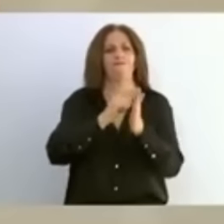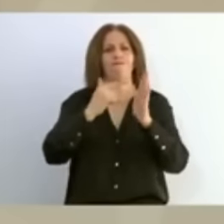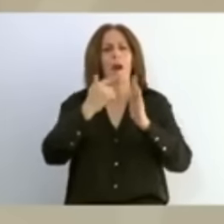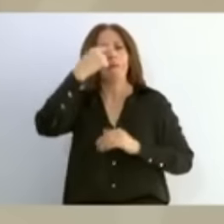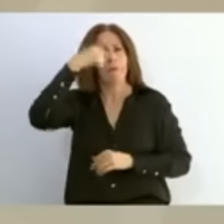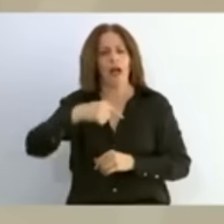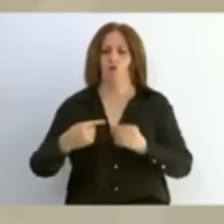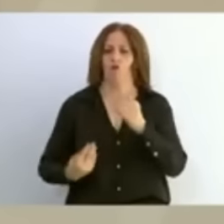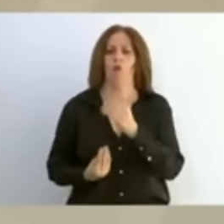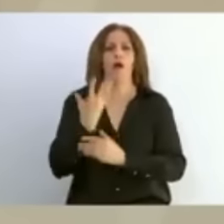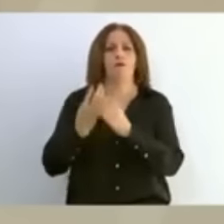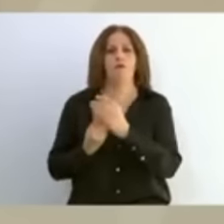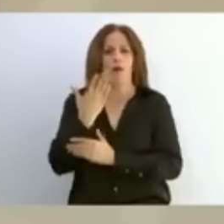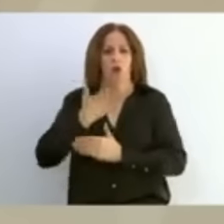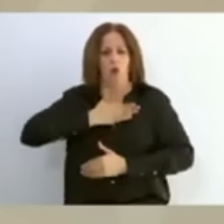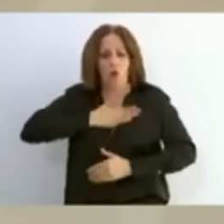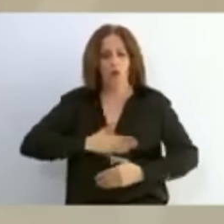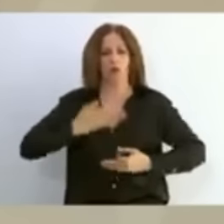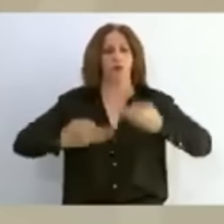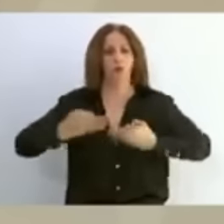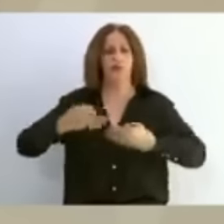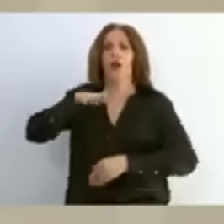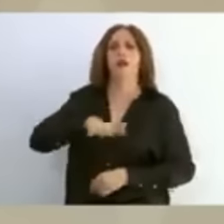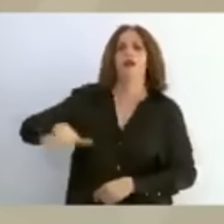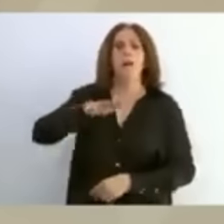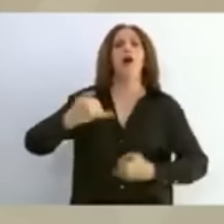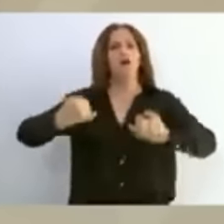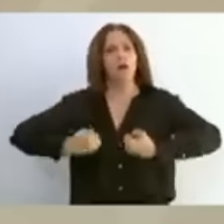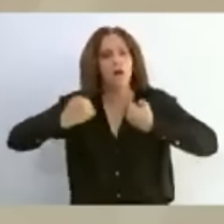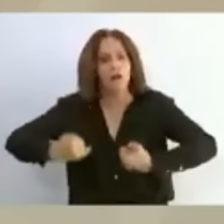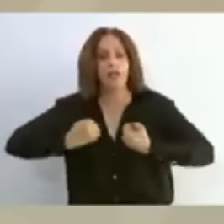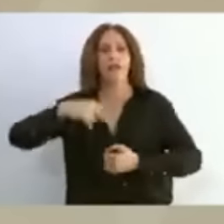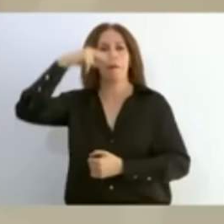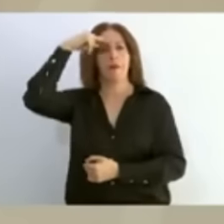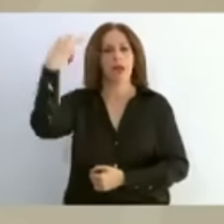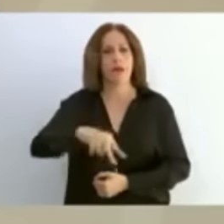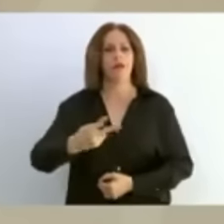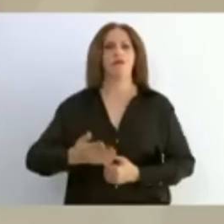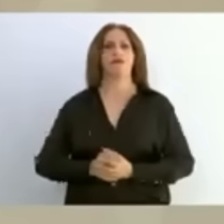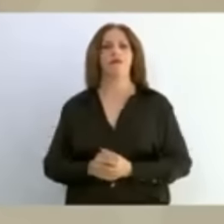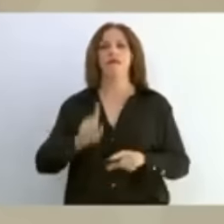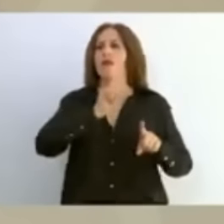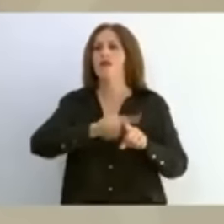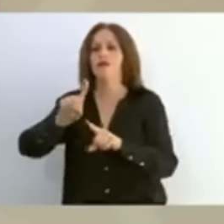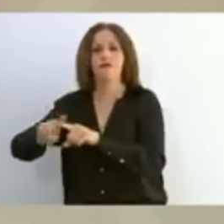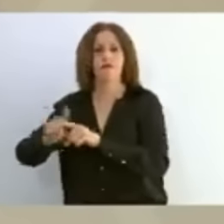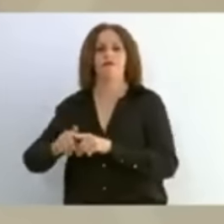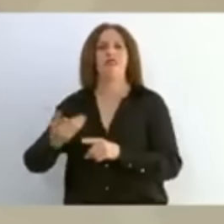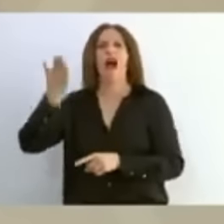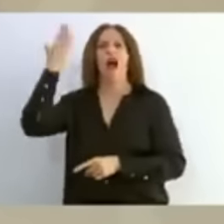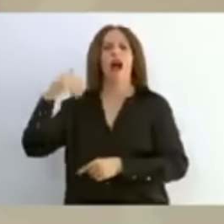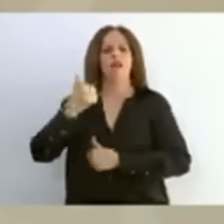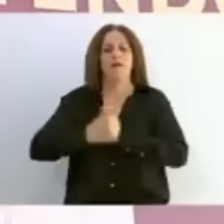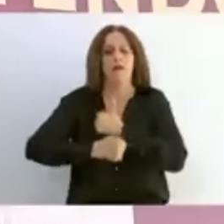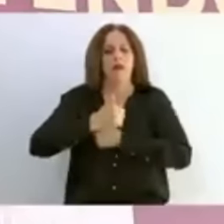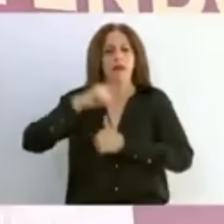y con ello hacer justicia también a la juventud mexicana que había sido condenada al desamparo durante la triste